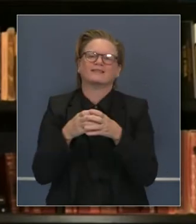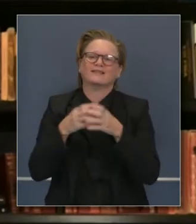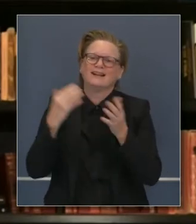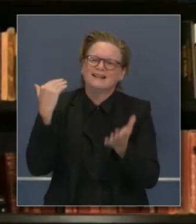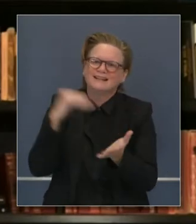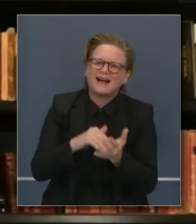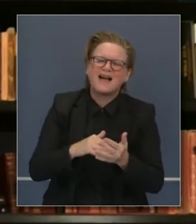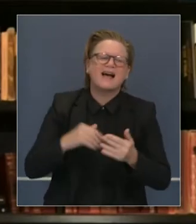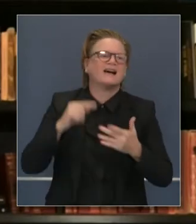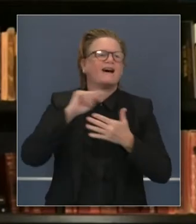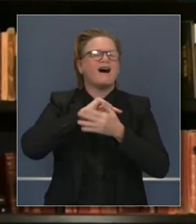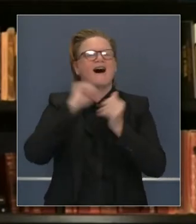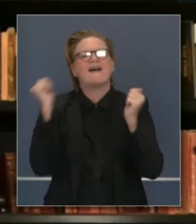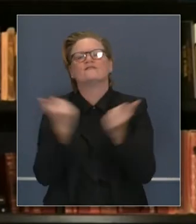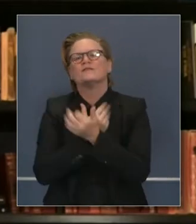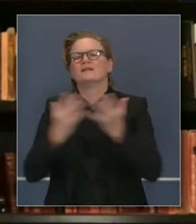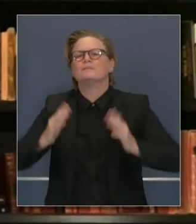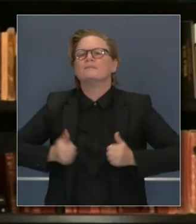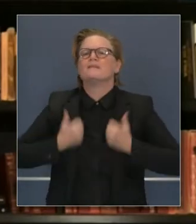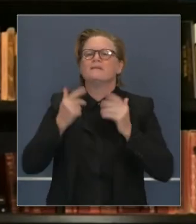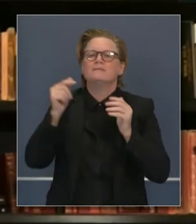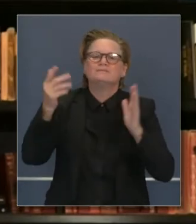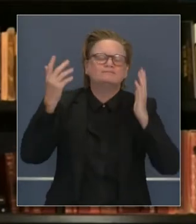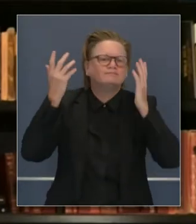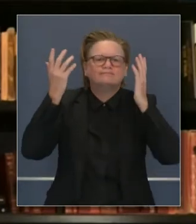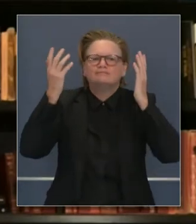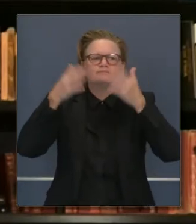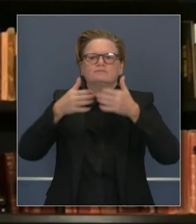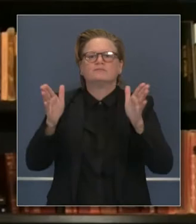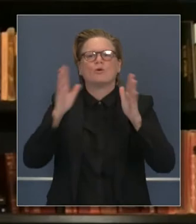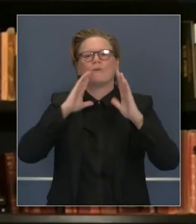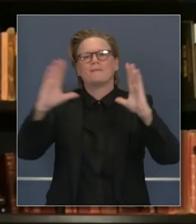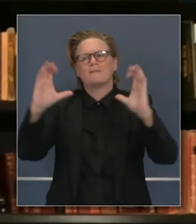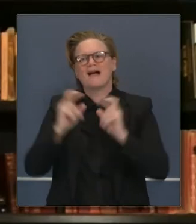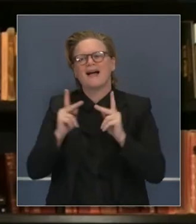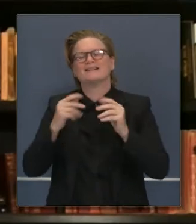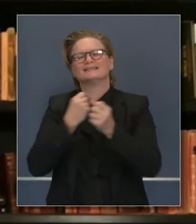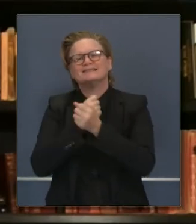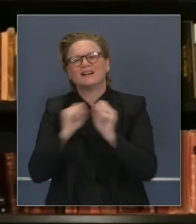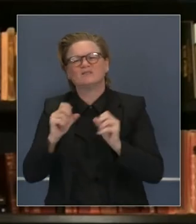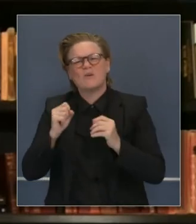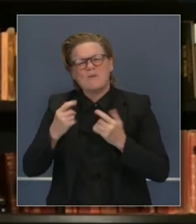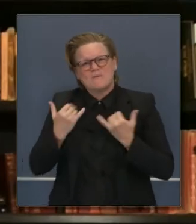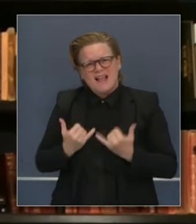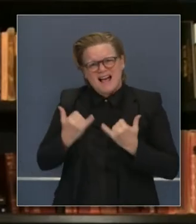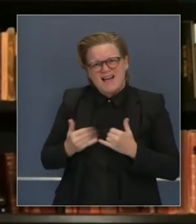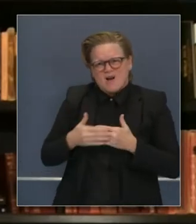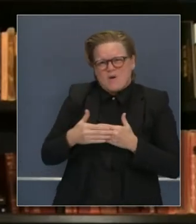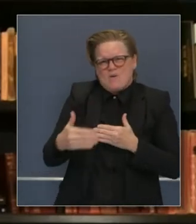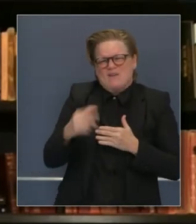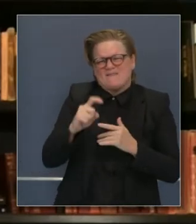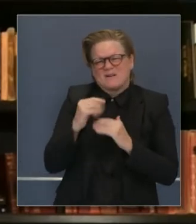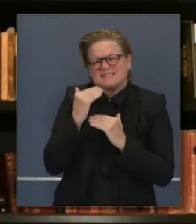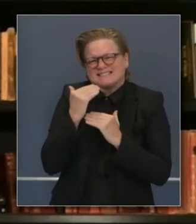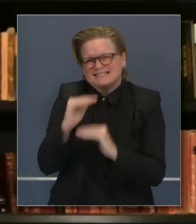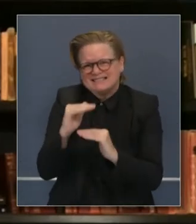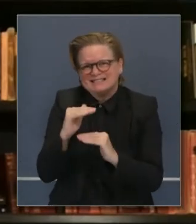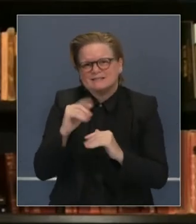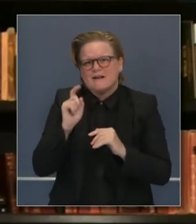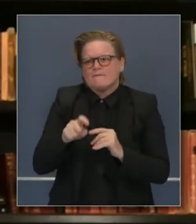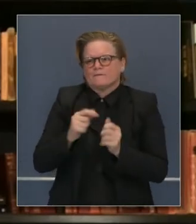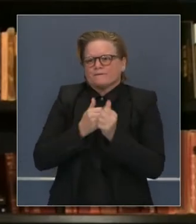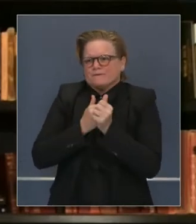familiares, de desconocidos y que hicimos lo mejor posible para mitigar la propagación de este virus, para disminuir este